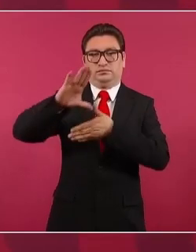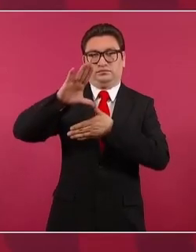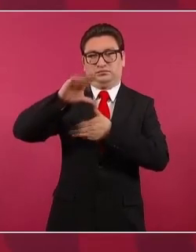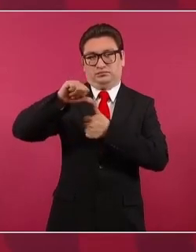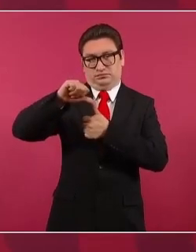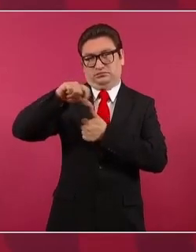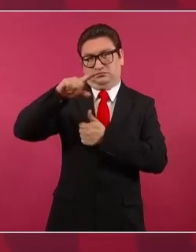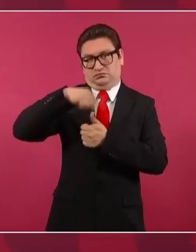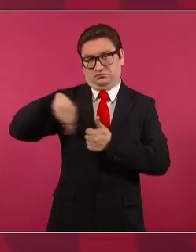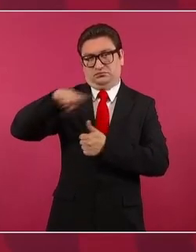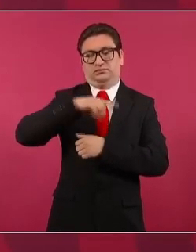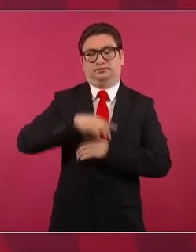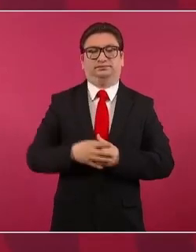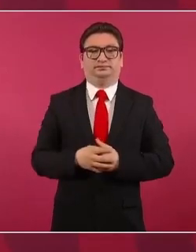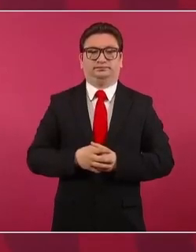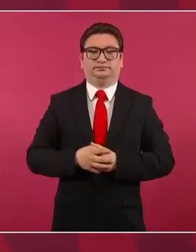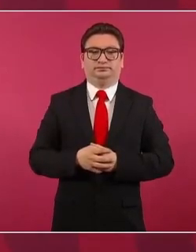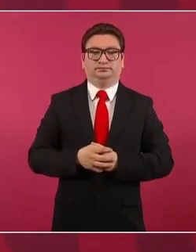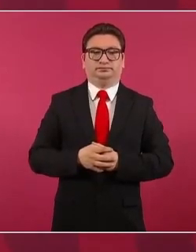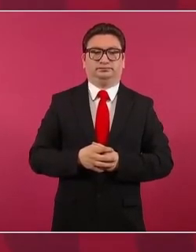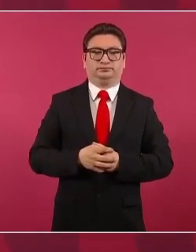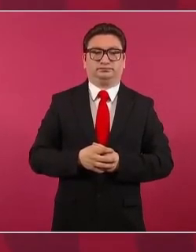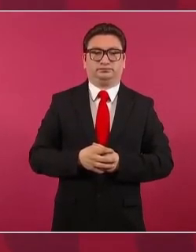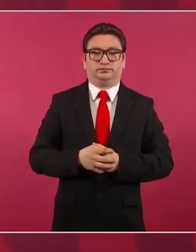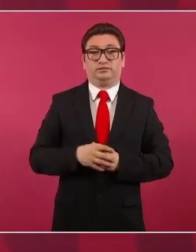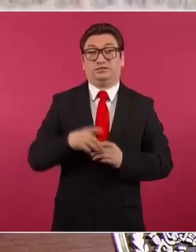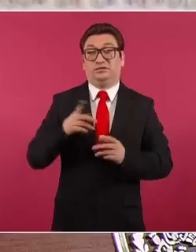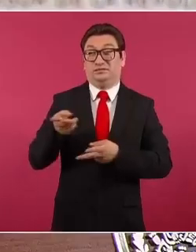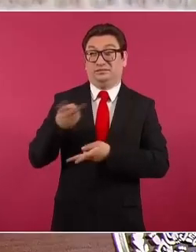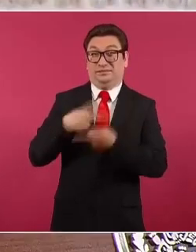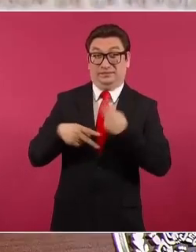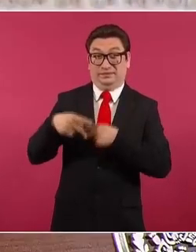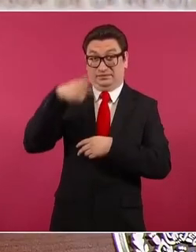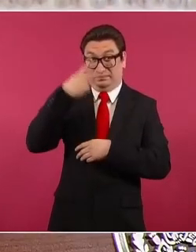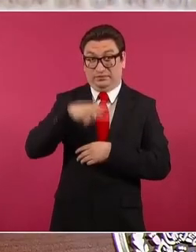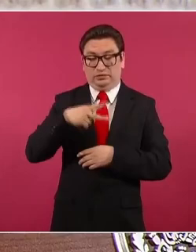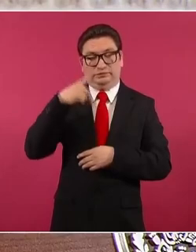es muy riesgoso.